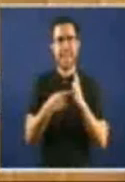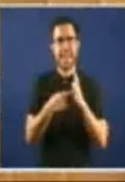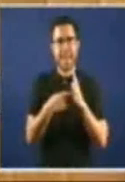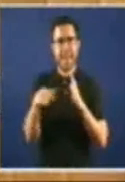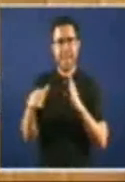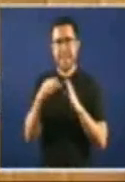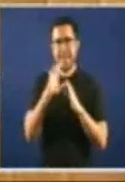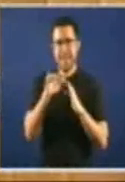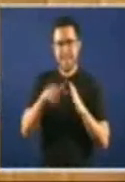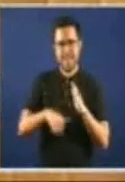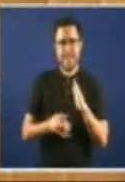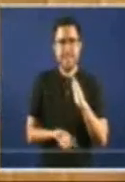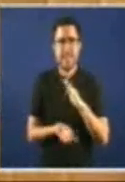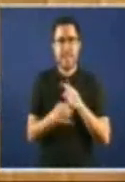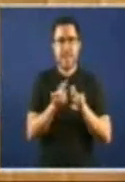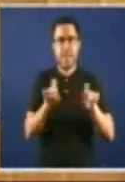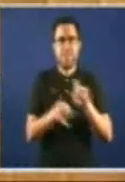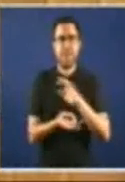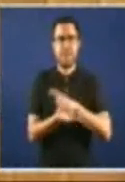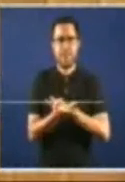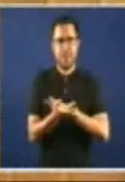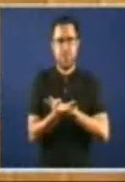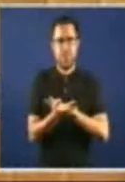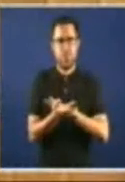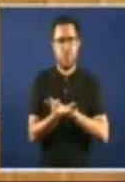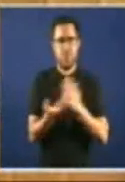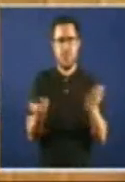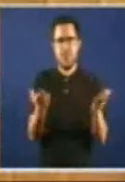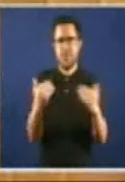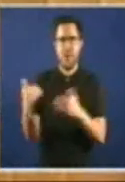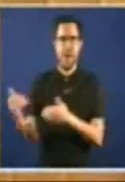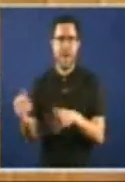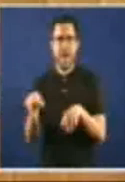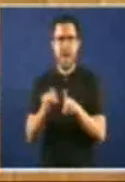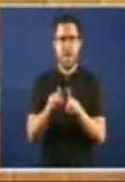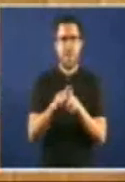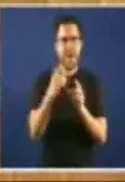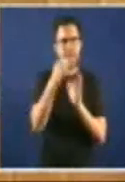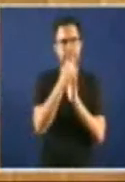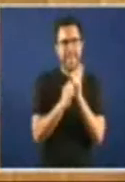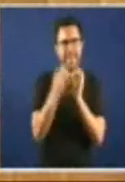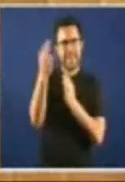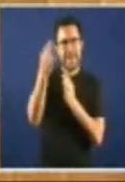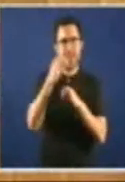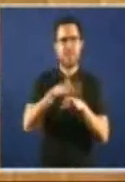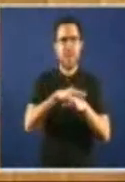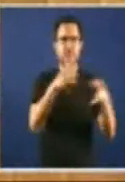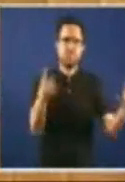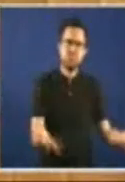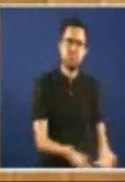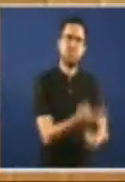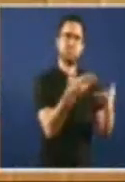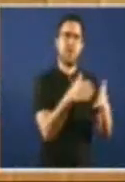contempla nin medidas concretas para revitalizar o emprego femenino Nin para